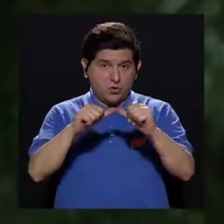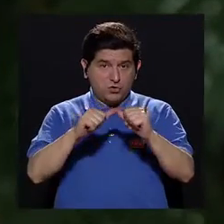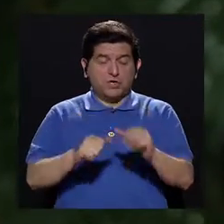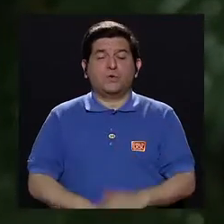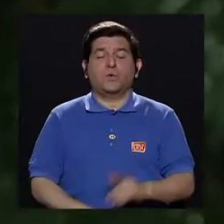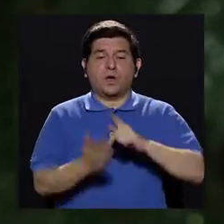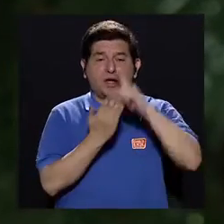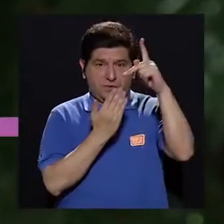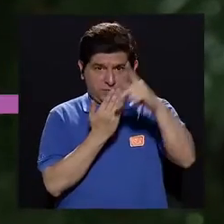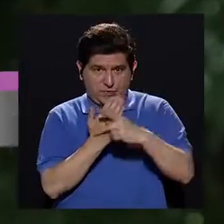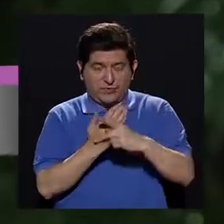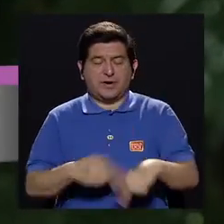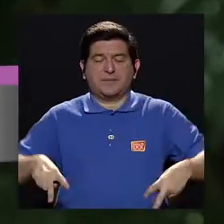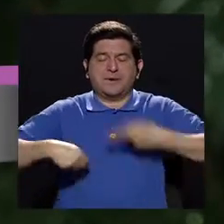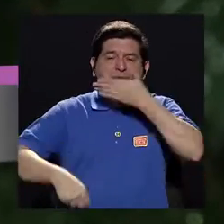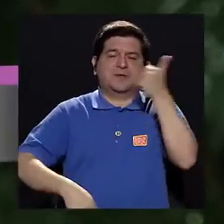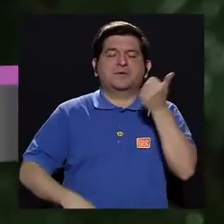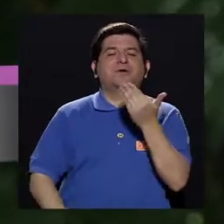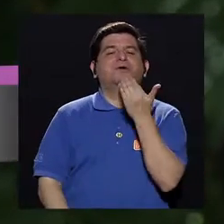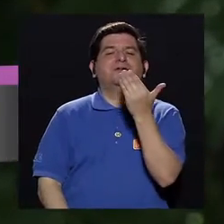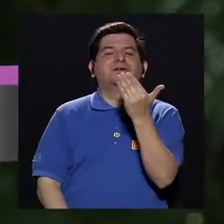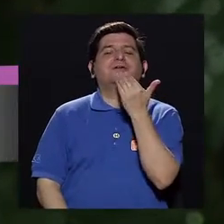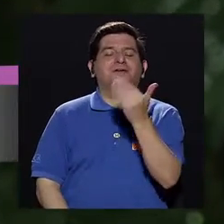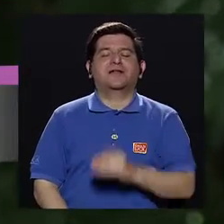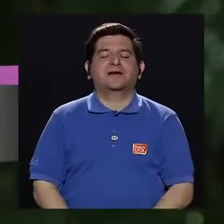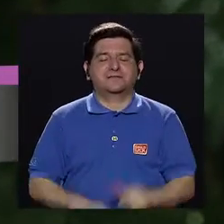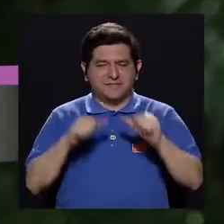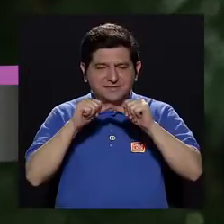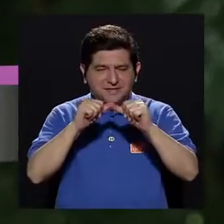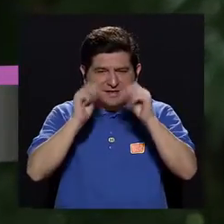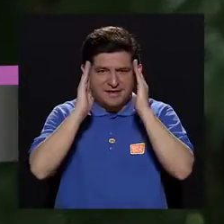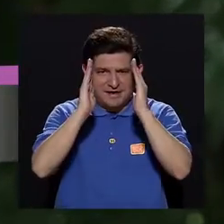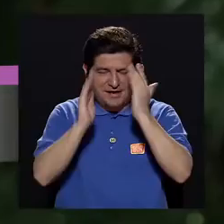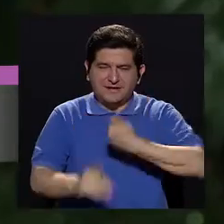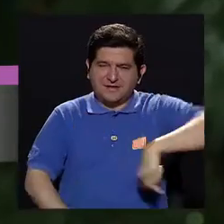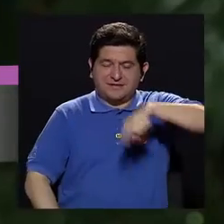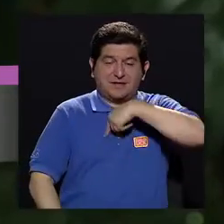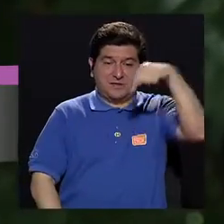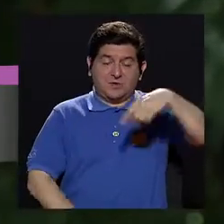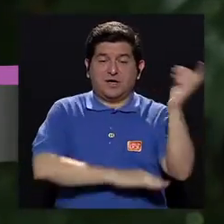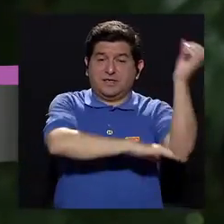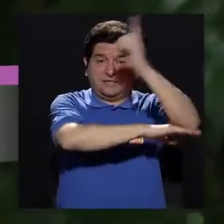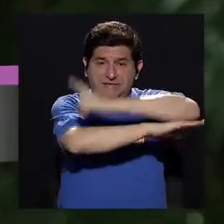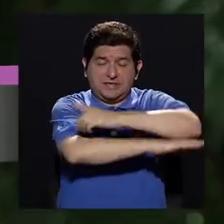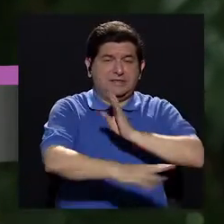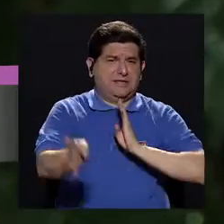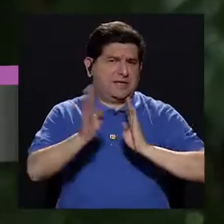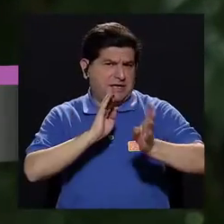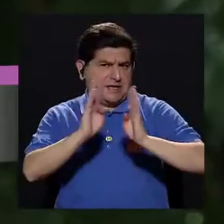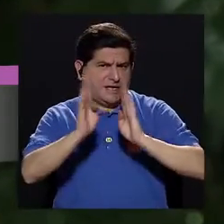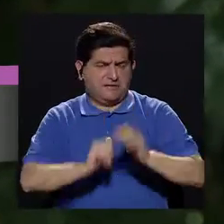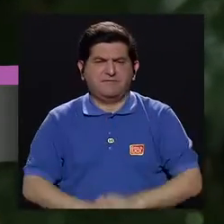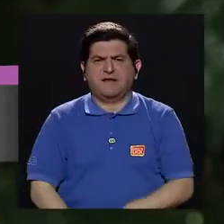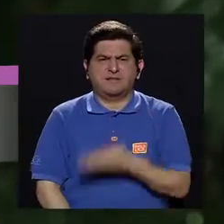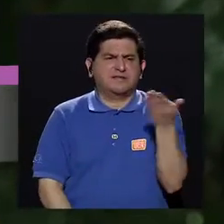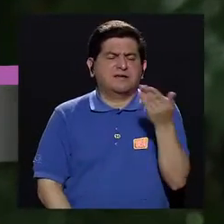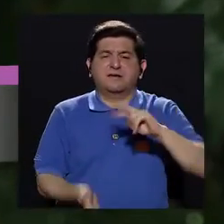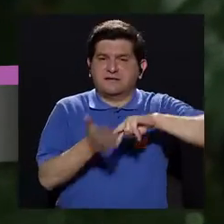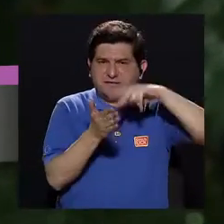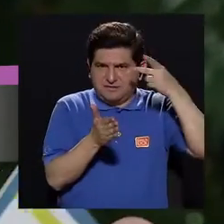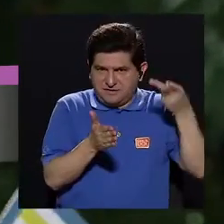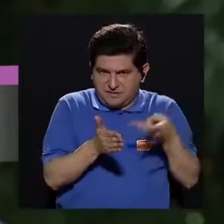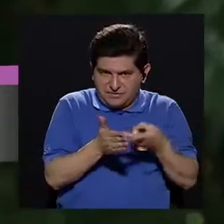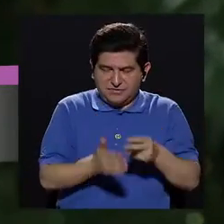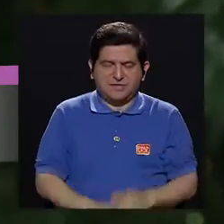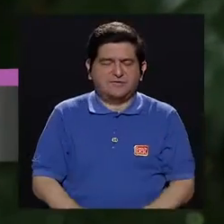Continuamos con su telerevista Vivir Mejor. Muchísimas gracias por continuar con nosotros el día de hoy, conversando acerca de